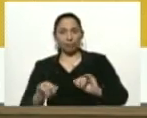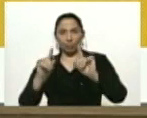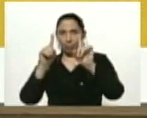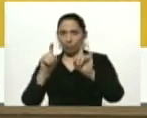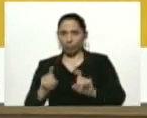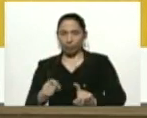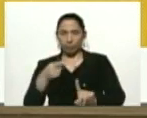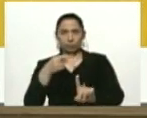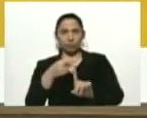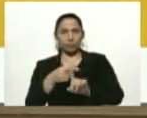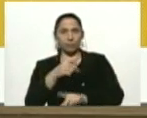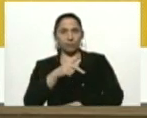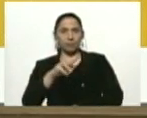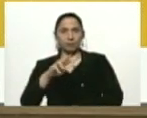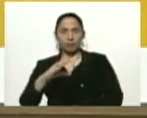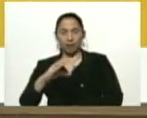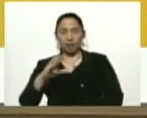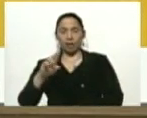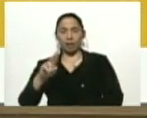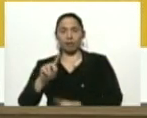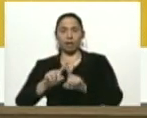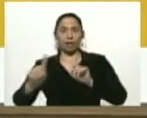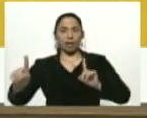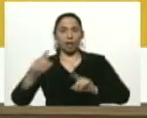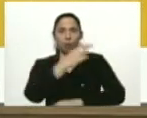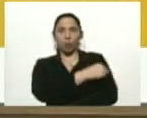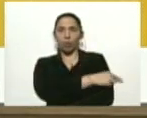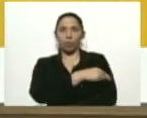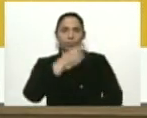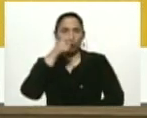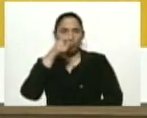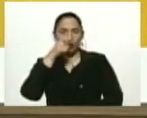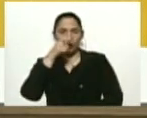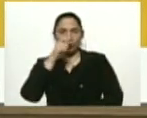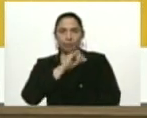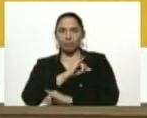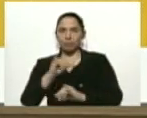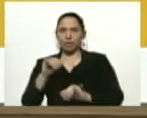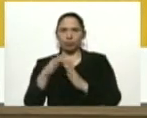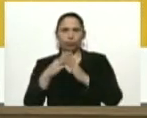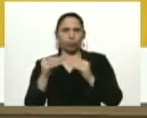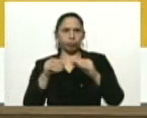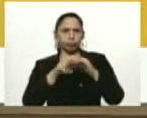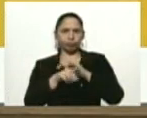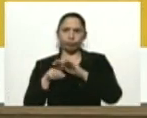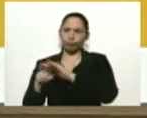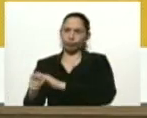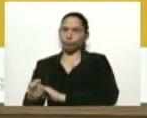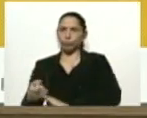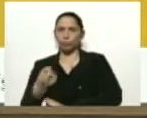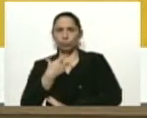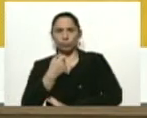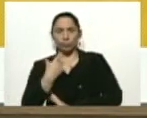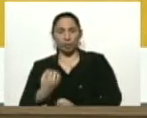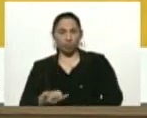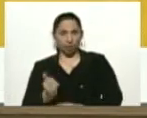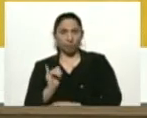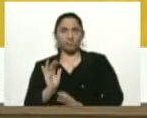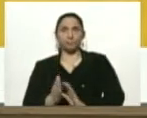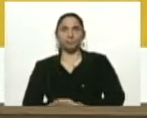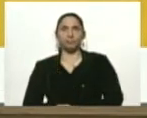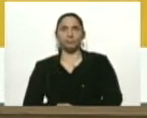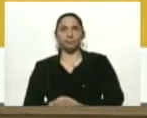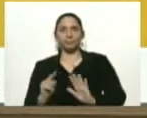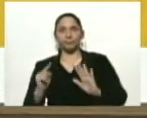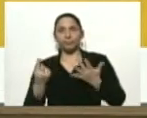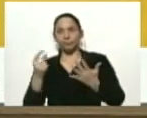salió positiva, fue aislado en un hospital Sentinela, ya están todos estos casos recibiendo tratamiento. El